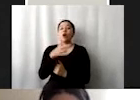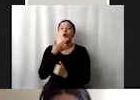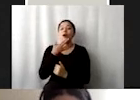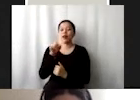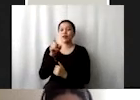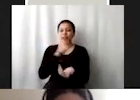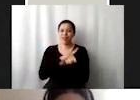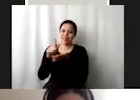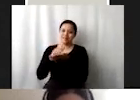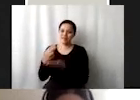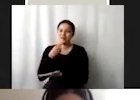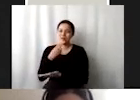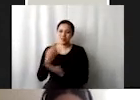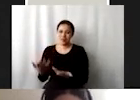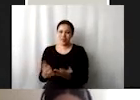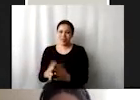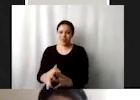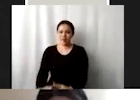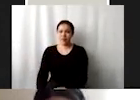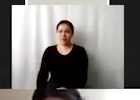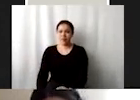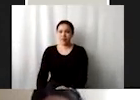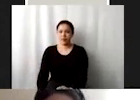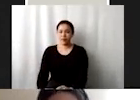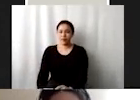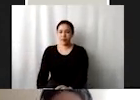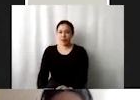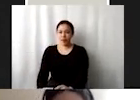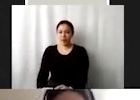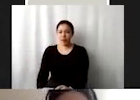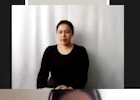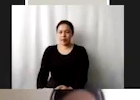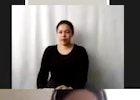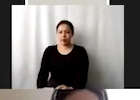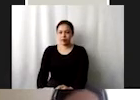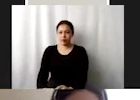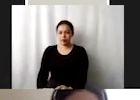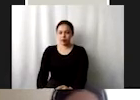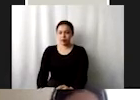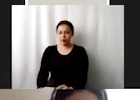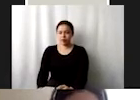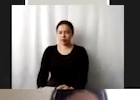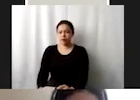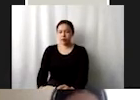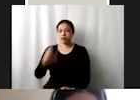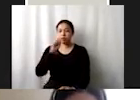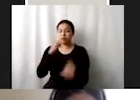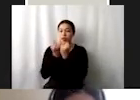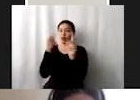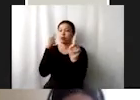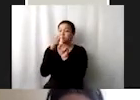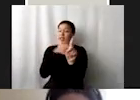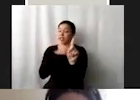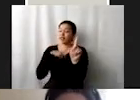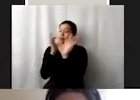este si minimizar el resto también es uno de los objetivos que debe de ser de gran